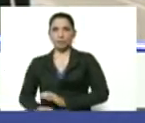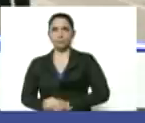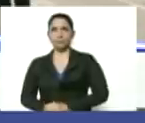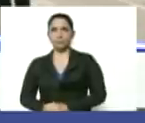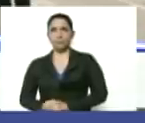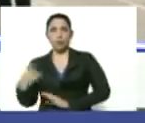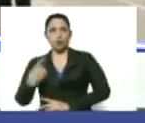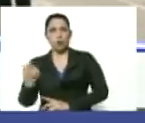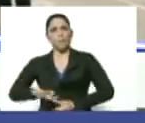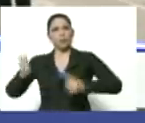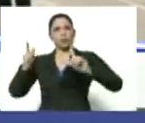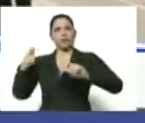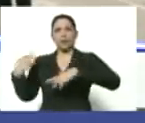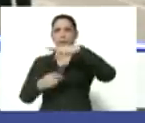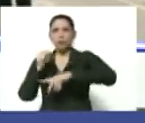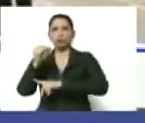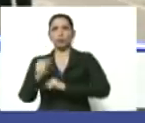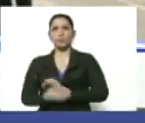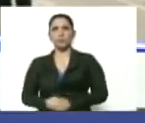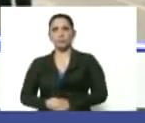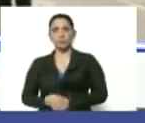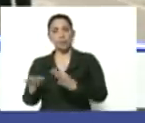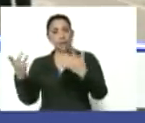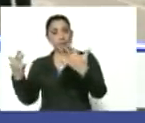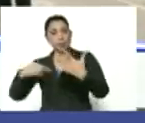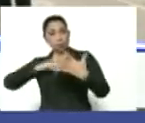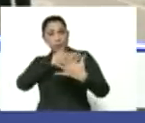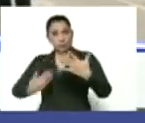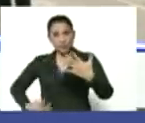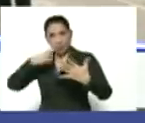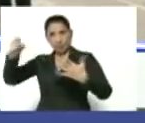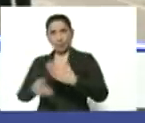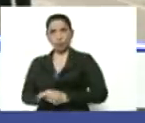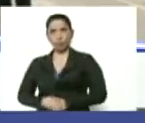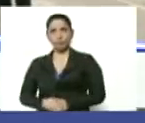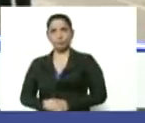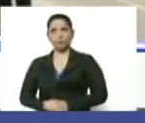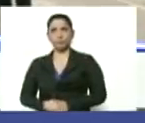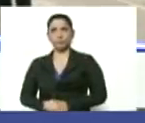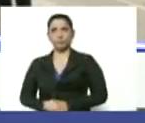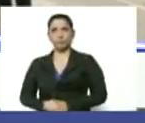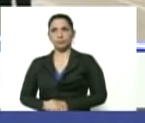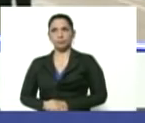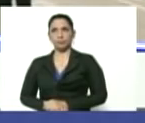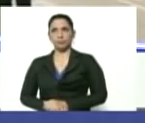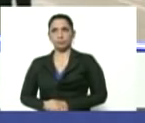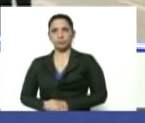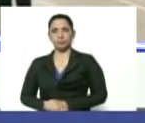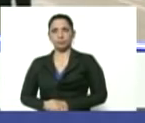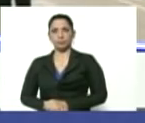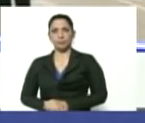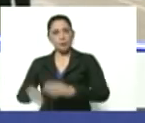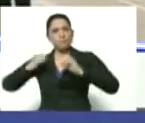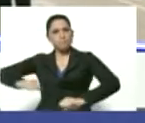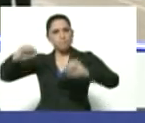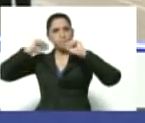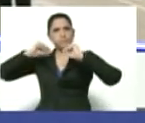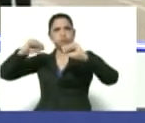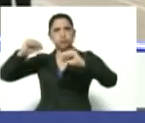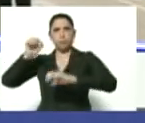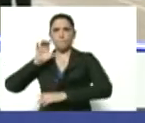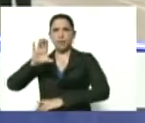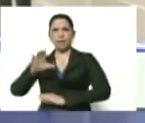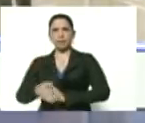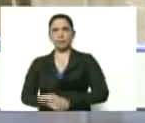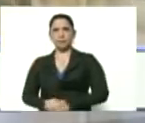Solo posible en revolución, y de la mano de nuestro presidente obrero, Nicolás Maduro Moro. ¡Que viva la patria!